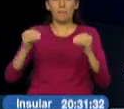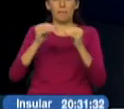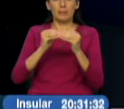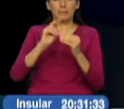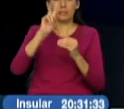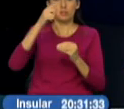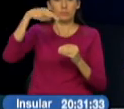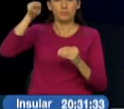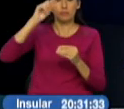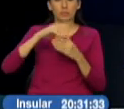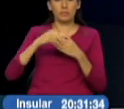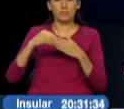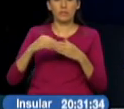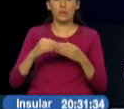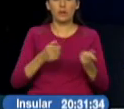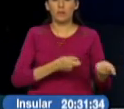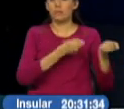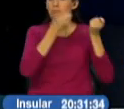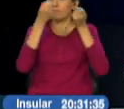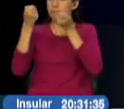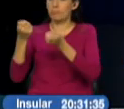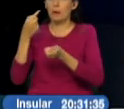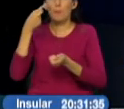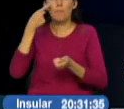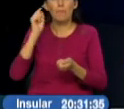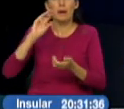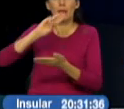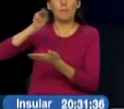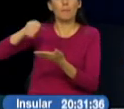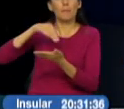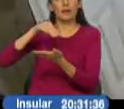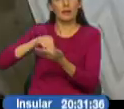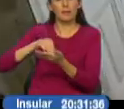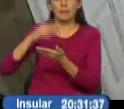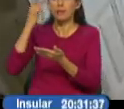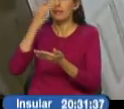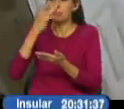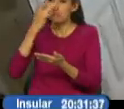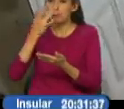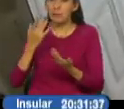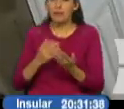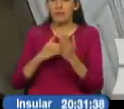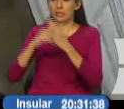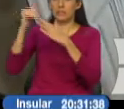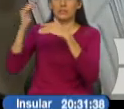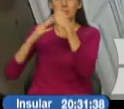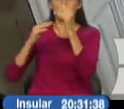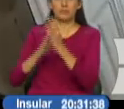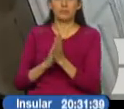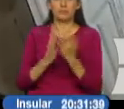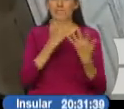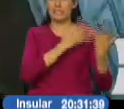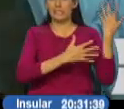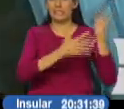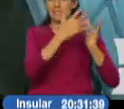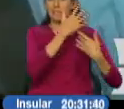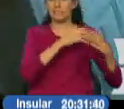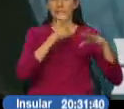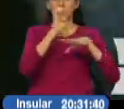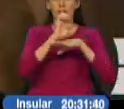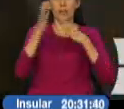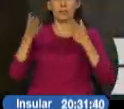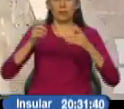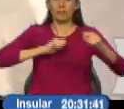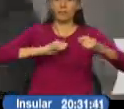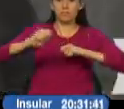direccionó a la reconstrucción de las zonas afectadas por el terremoto. La historia de los ecuatorianos quedó marcada con el